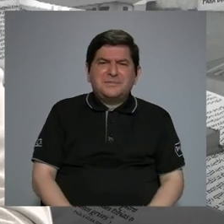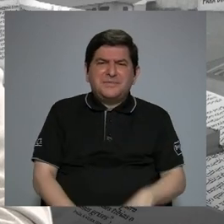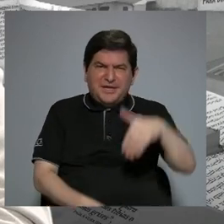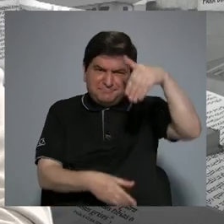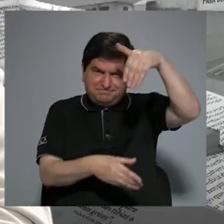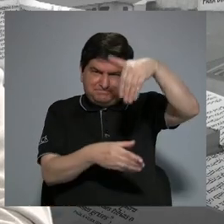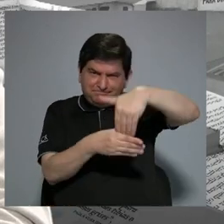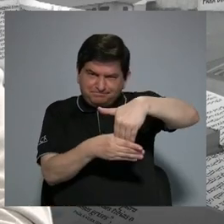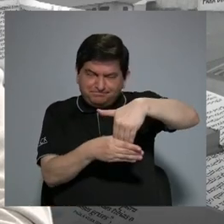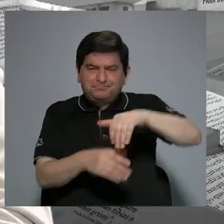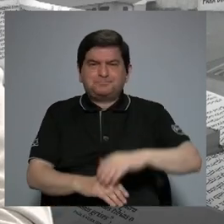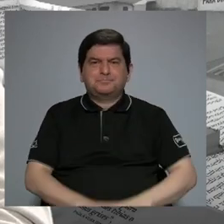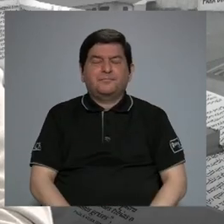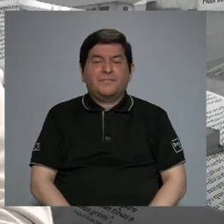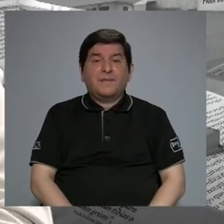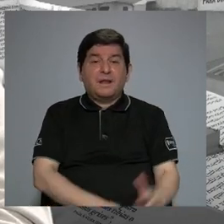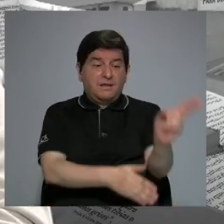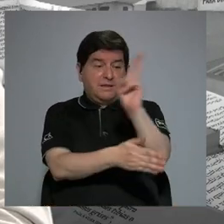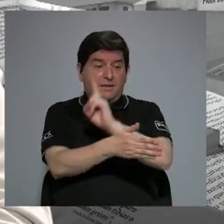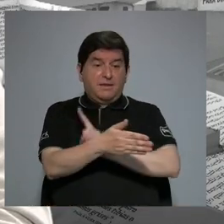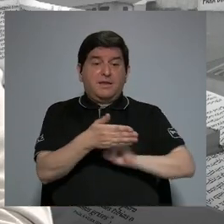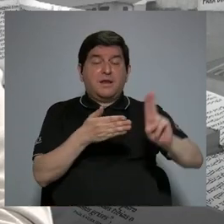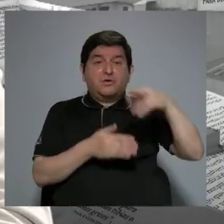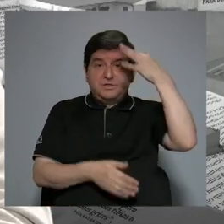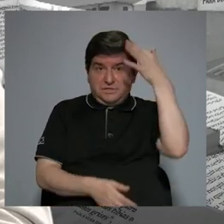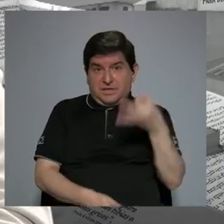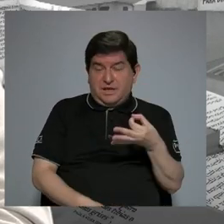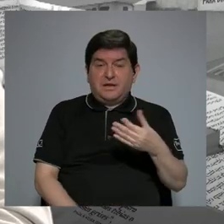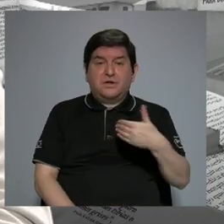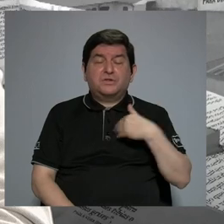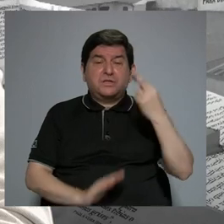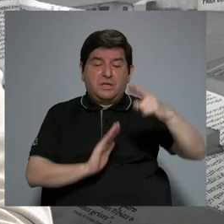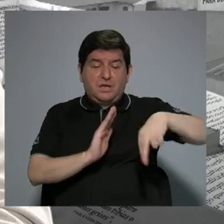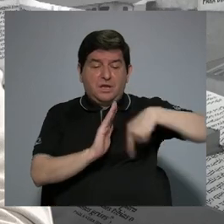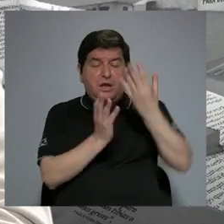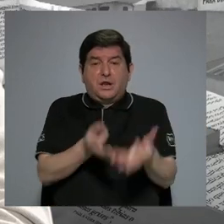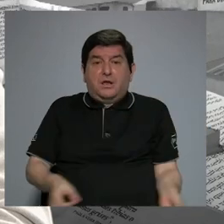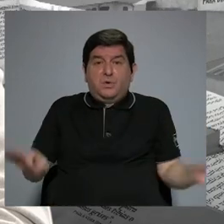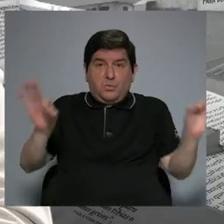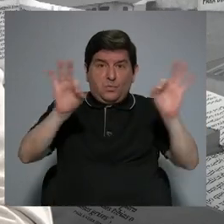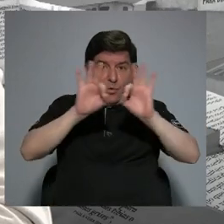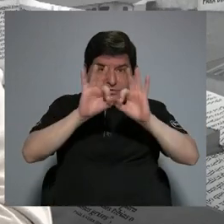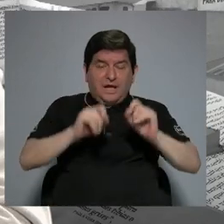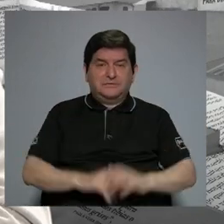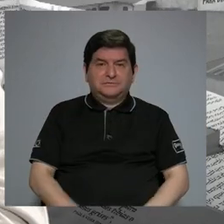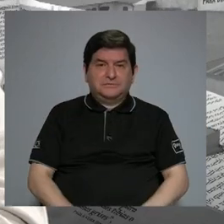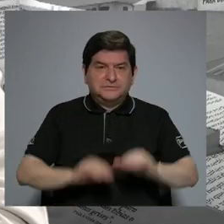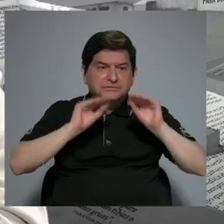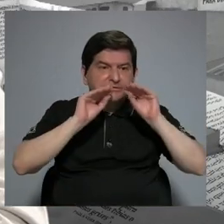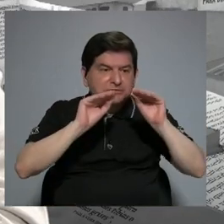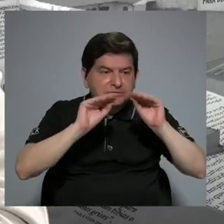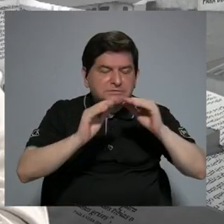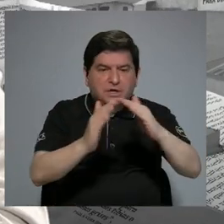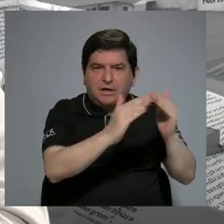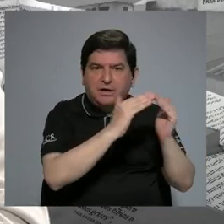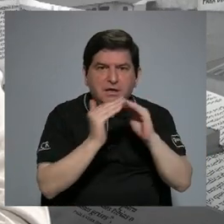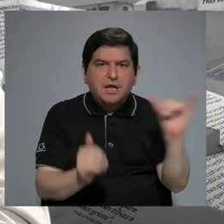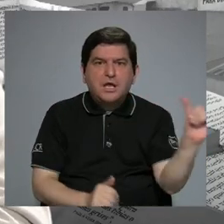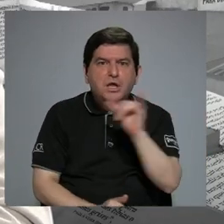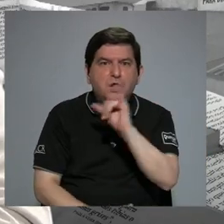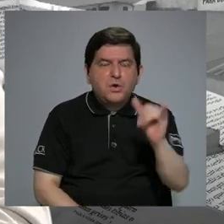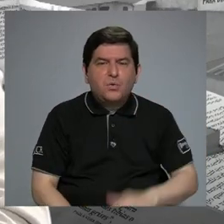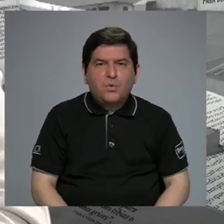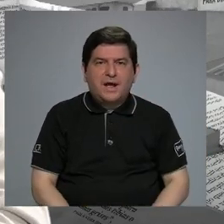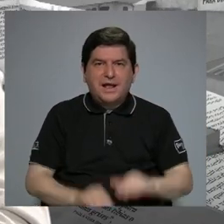Y la universidad, yo creo que la universidad tiene un rol protagónico en educar a la población y también